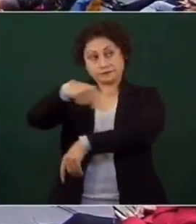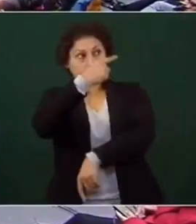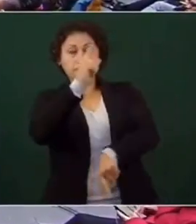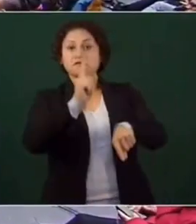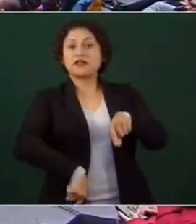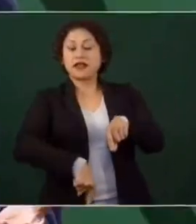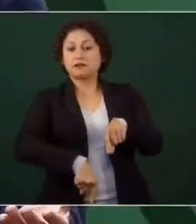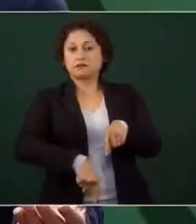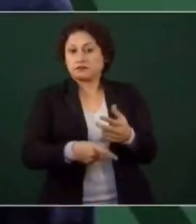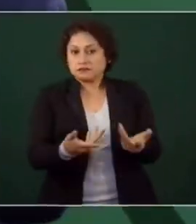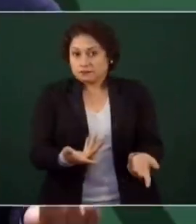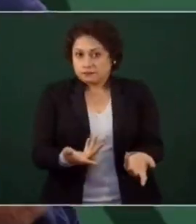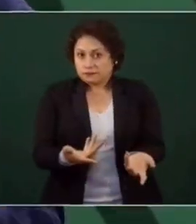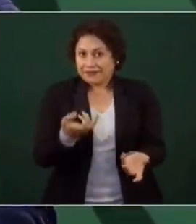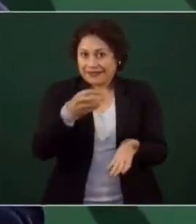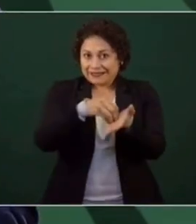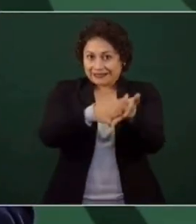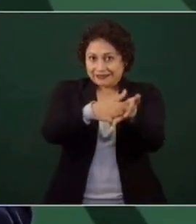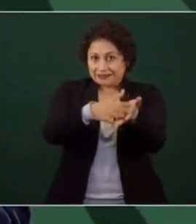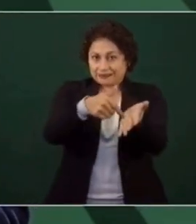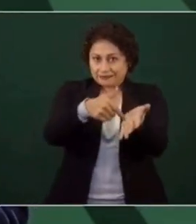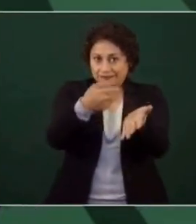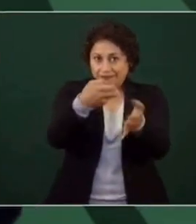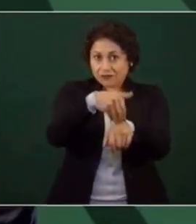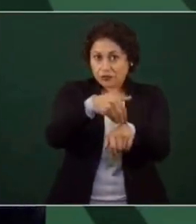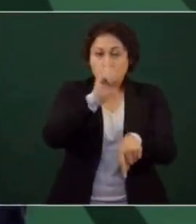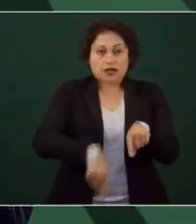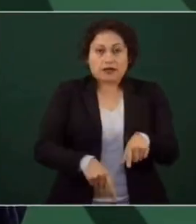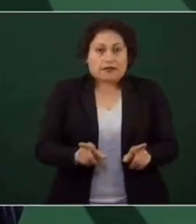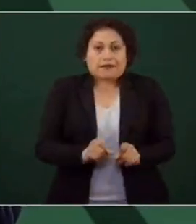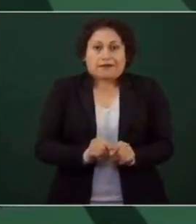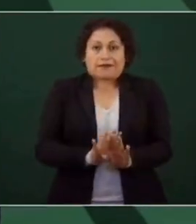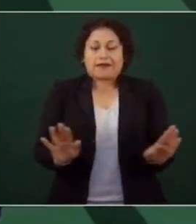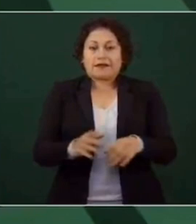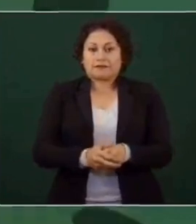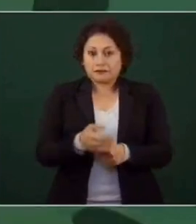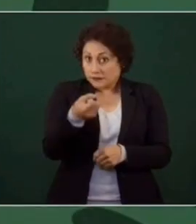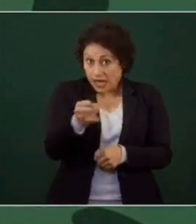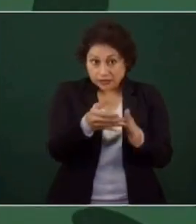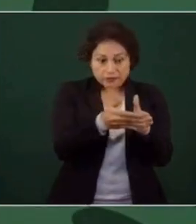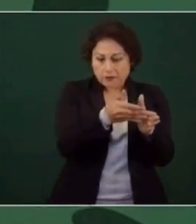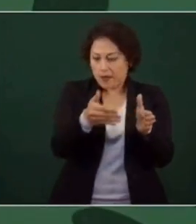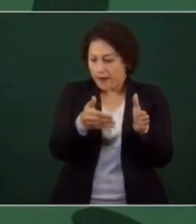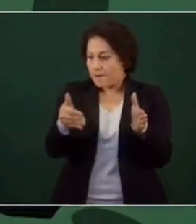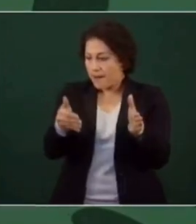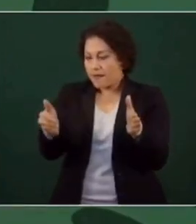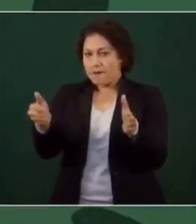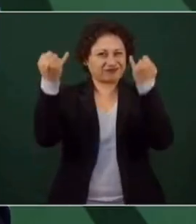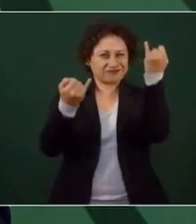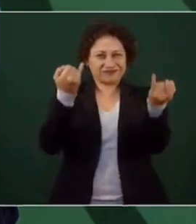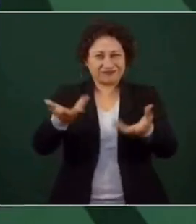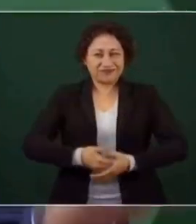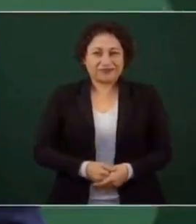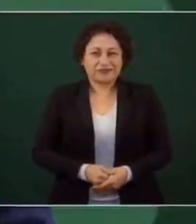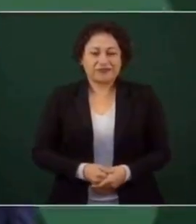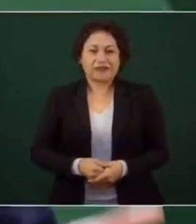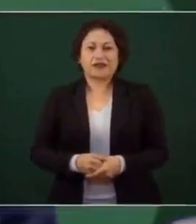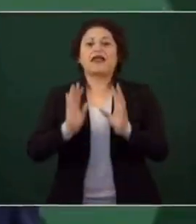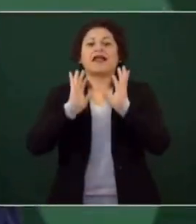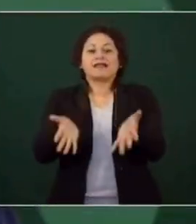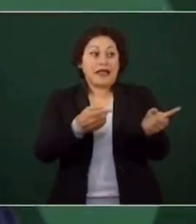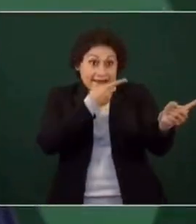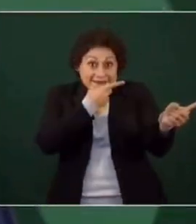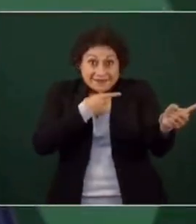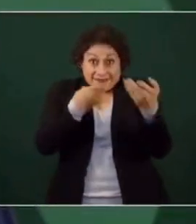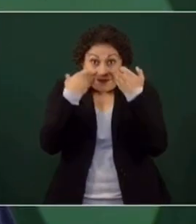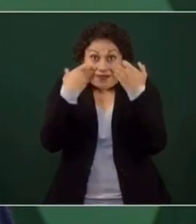para cancelar el registro de profesiones. Ese es el procedimiento. ¿Para qué le dan tanta vuelta? Pues que lo digan, que